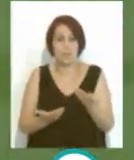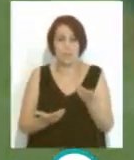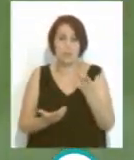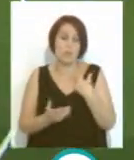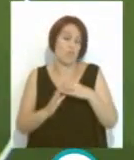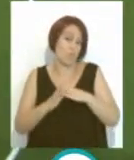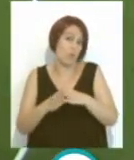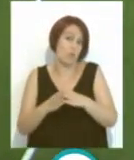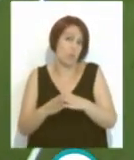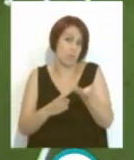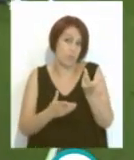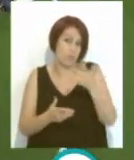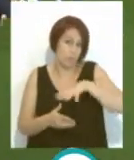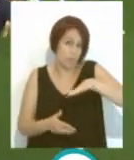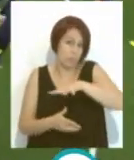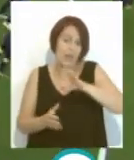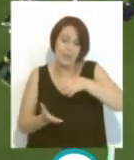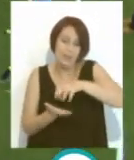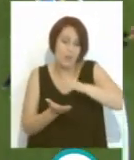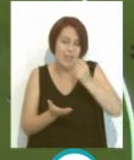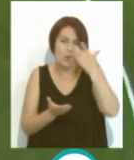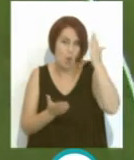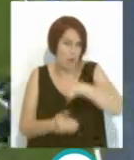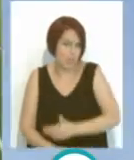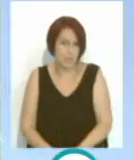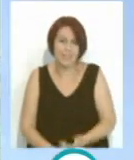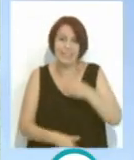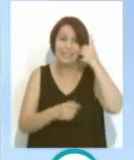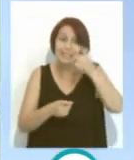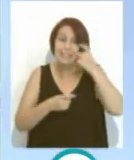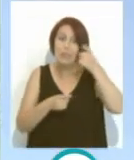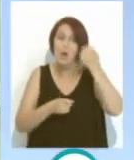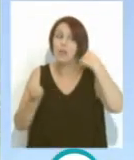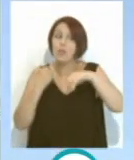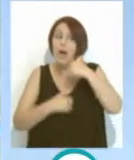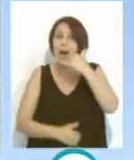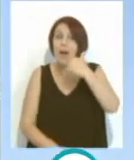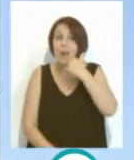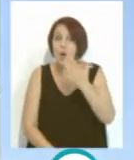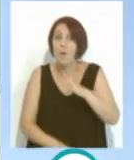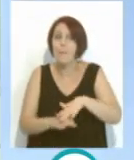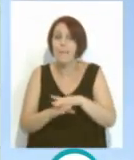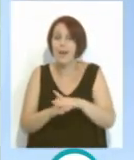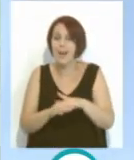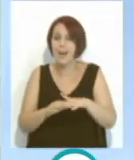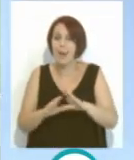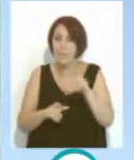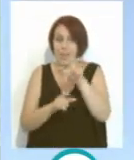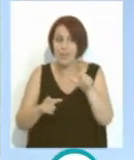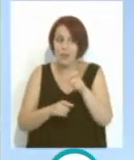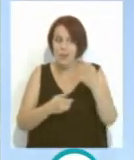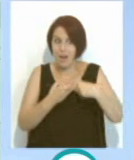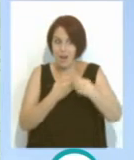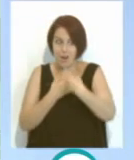somos del puerto, del puerto de Santa María, pero no tenemos sede oficial, estamos ahora intentando revisar algunos actos para ver si podemos unificar más personas